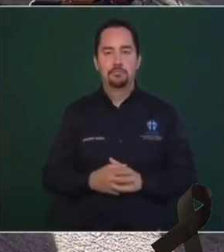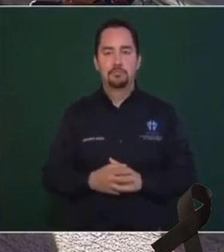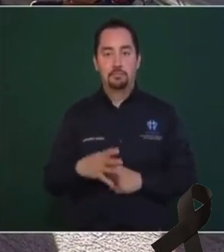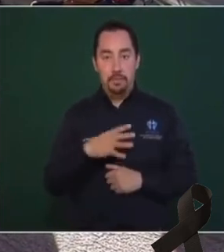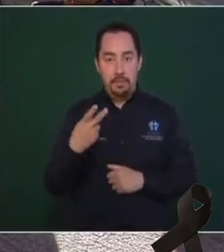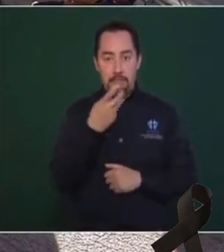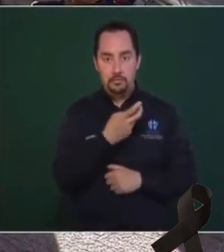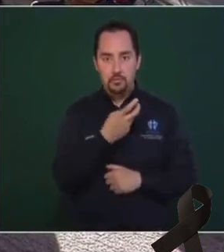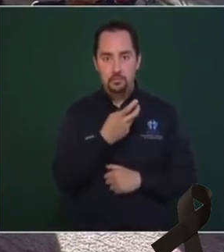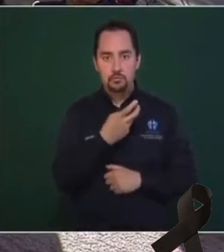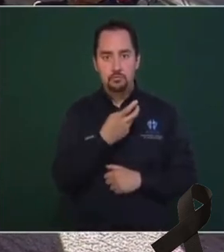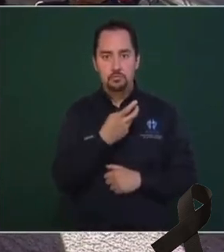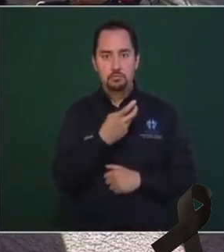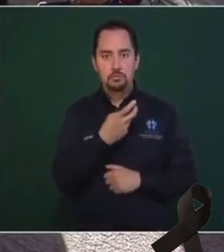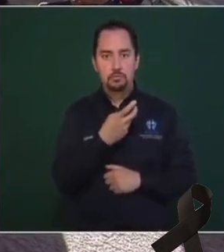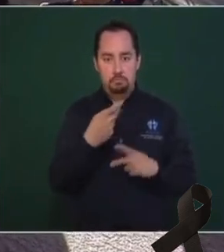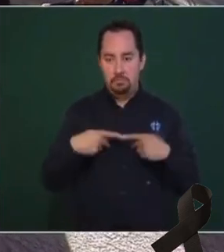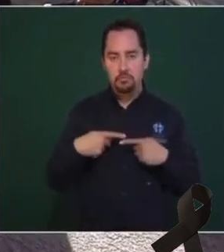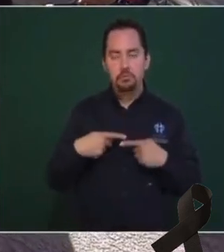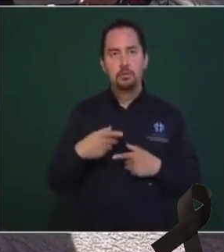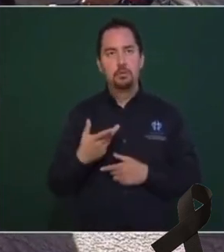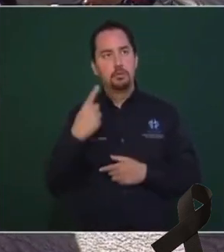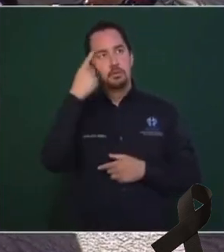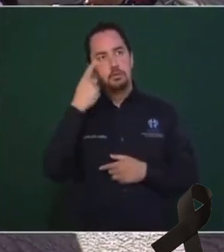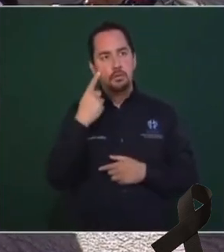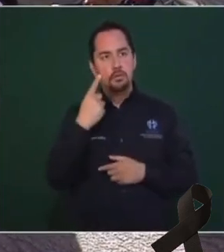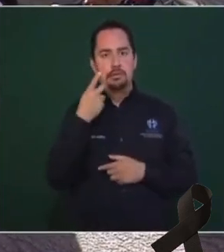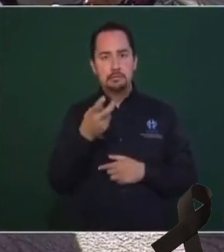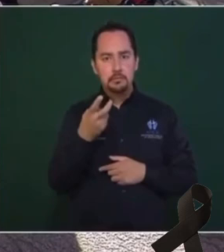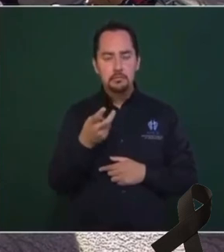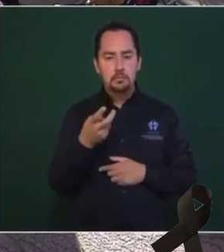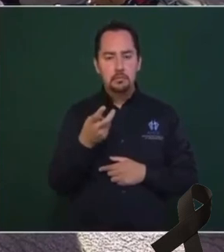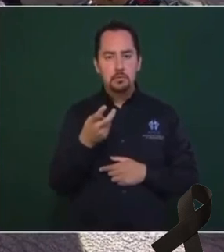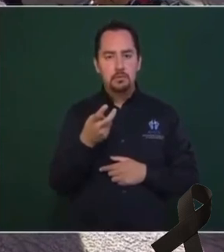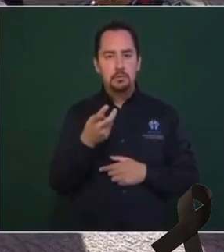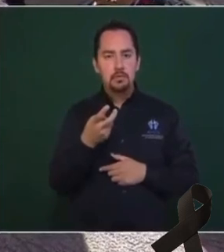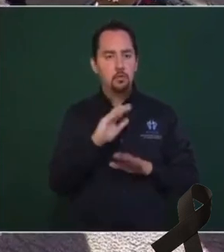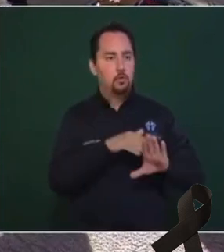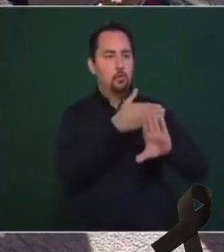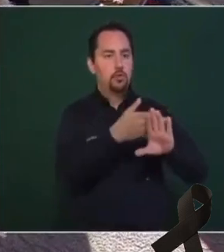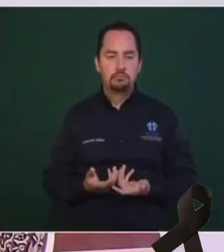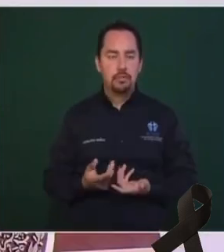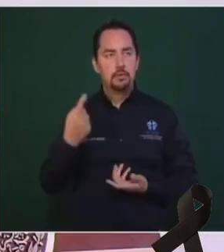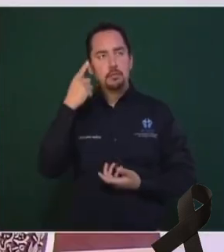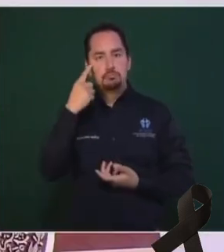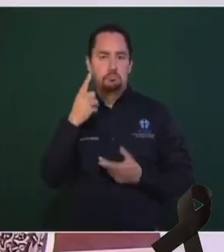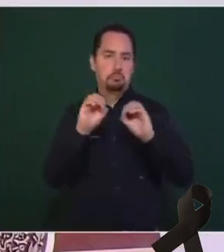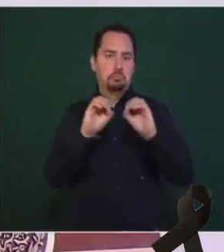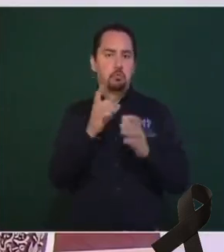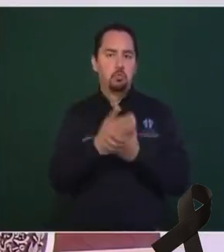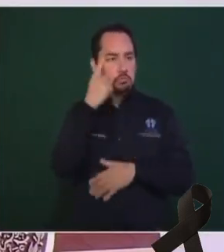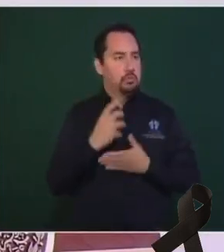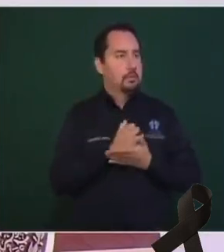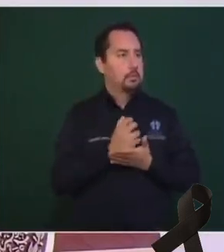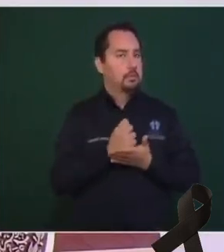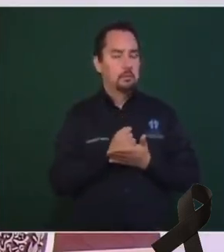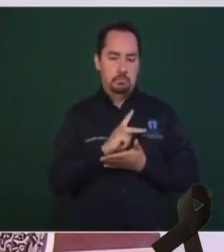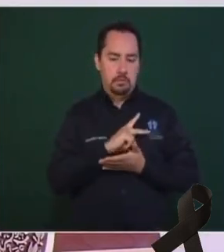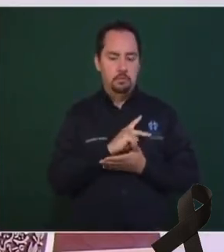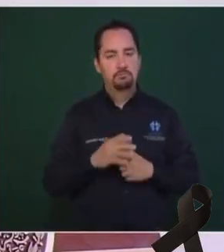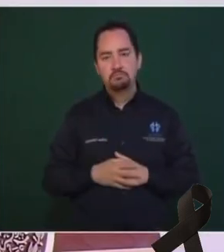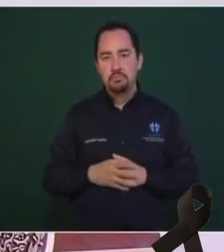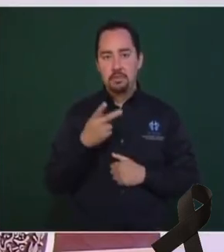influencia no pensaron en que de esa manera se daña la hacienda pública y al final de cuentas